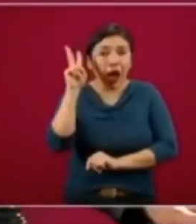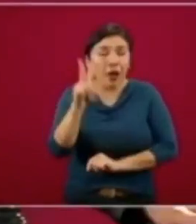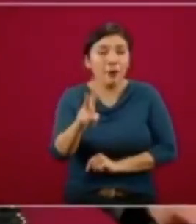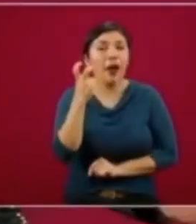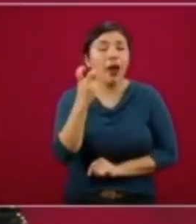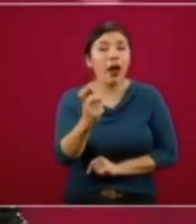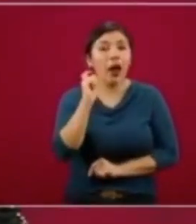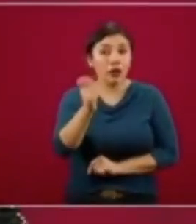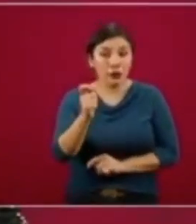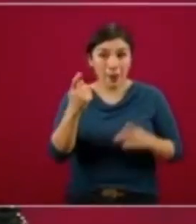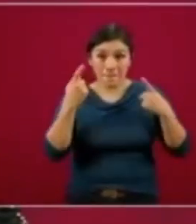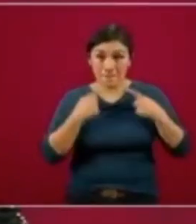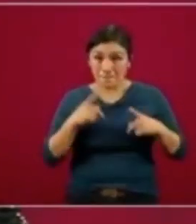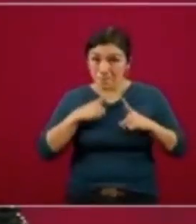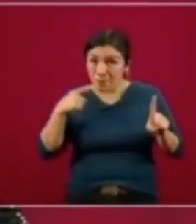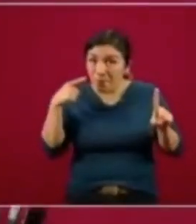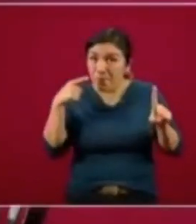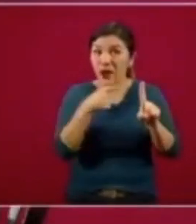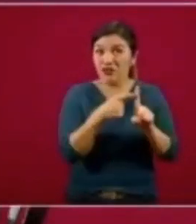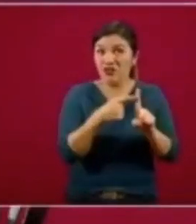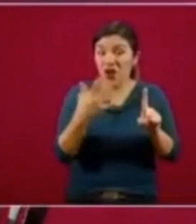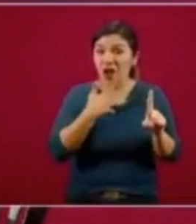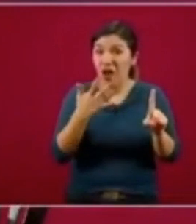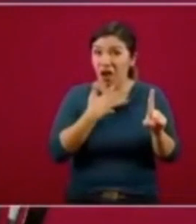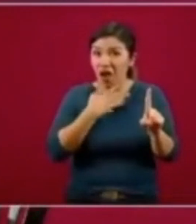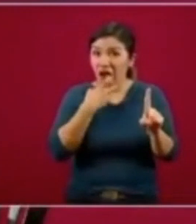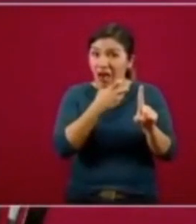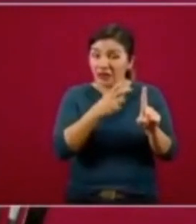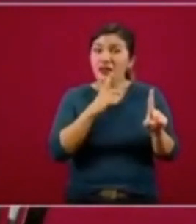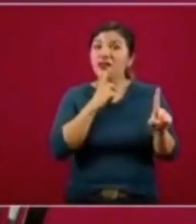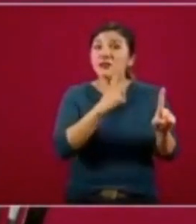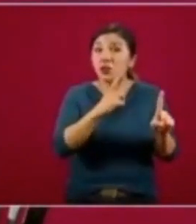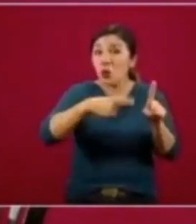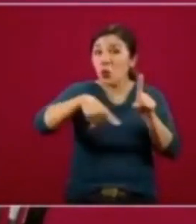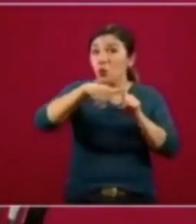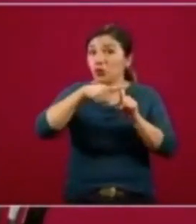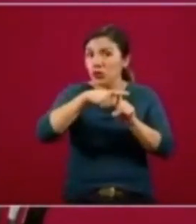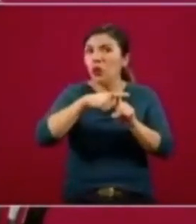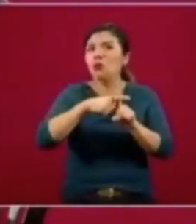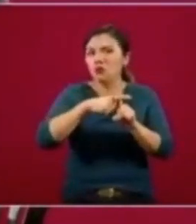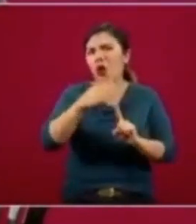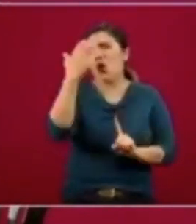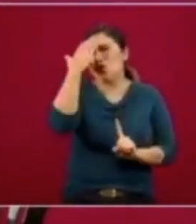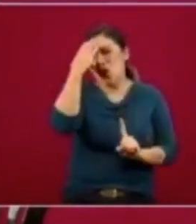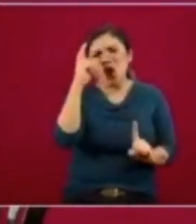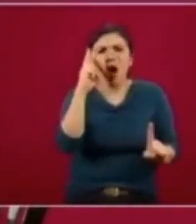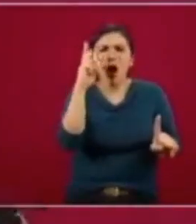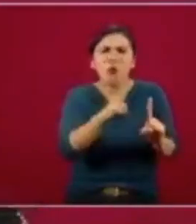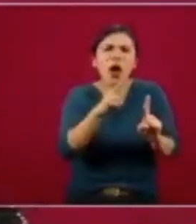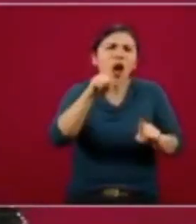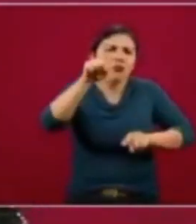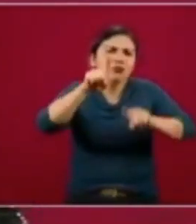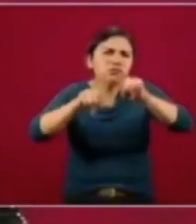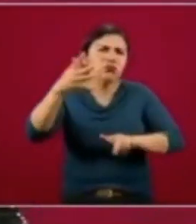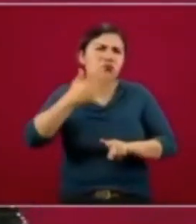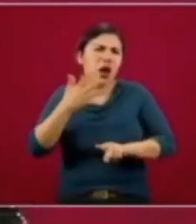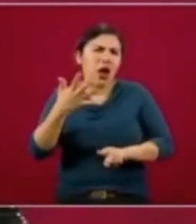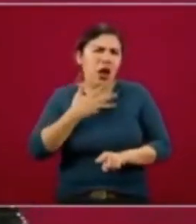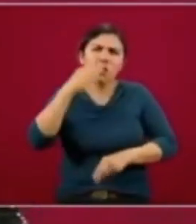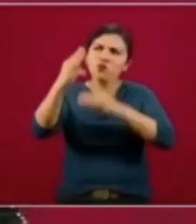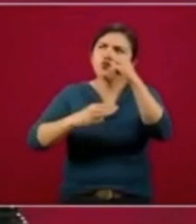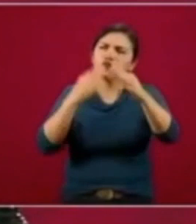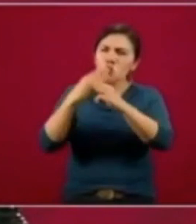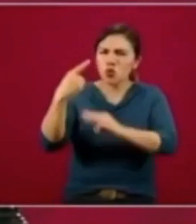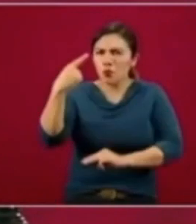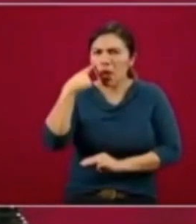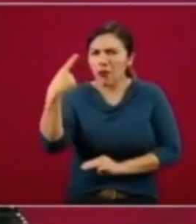no es tanto de la persona en quien se encuentra el resultado, porque sí se conoce por las estadísticas ya acumuladas en el